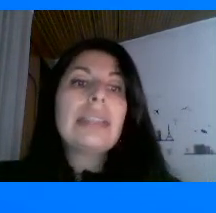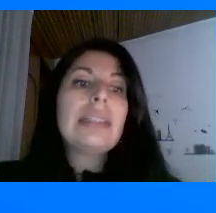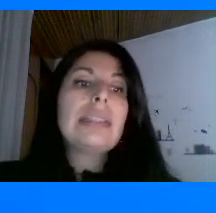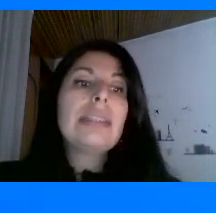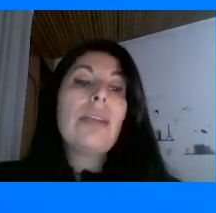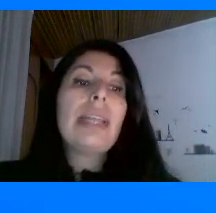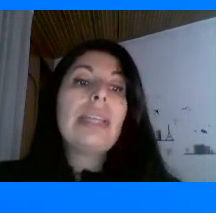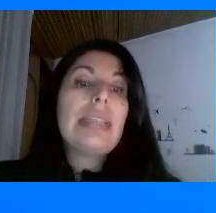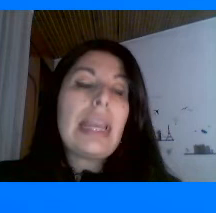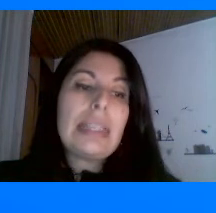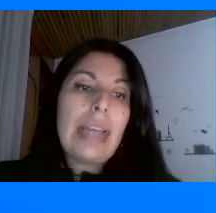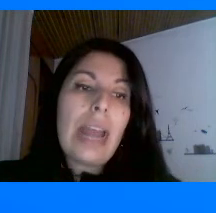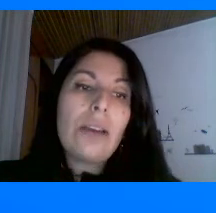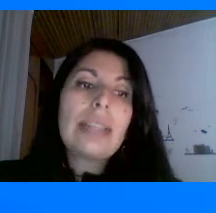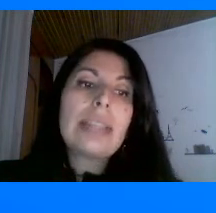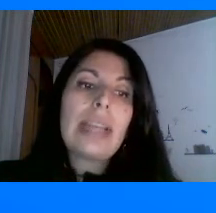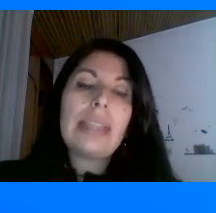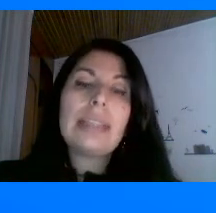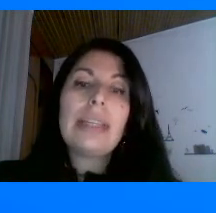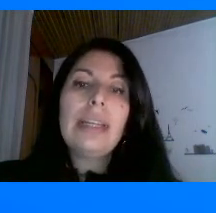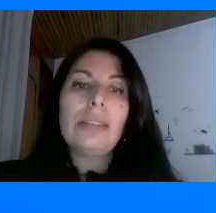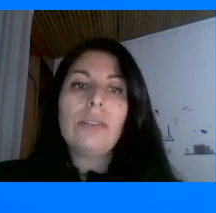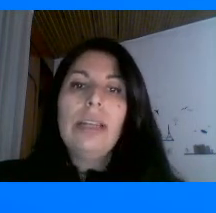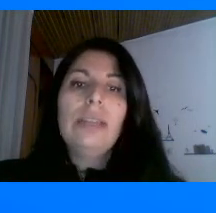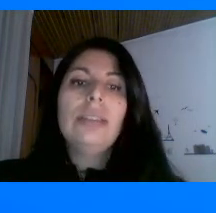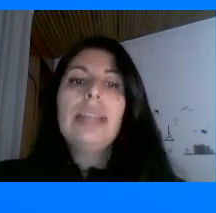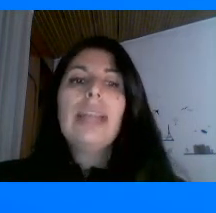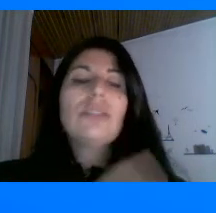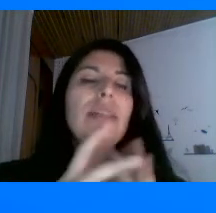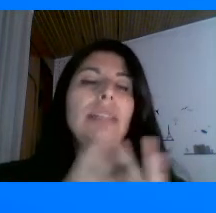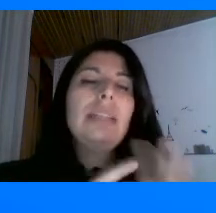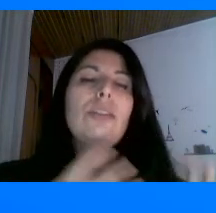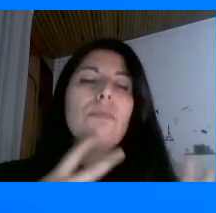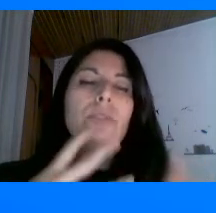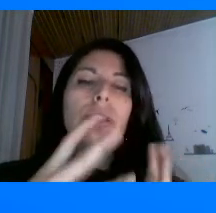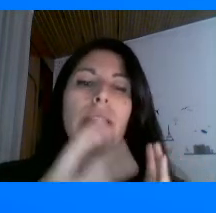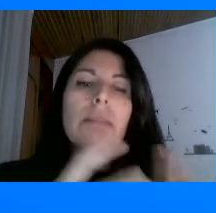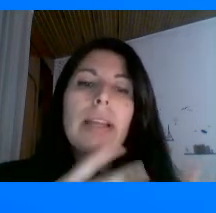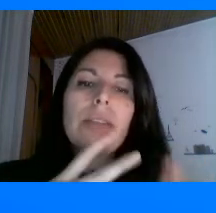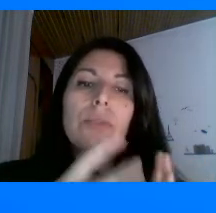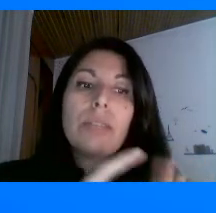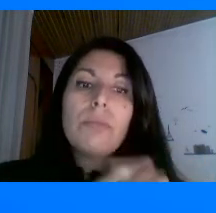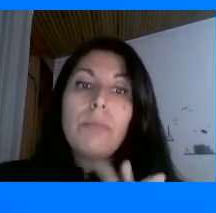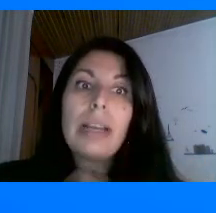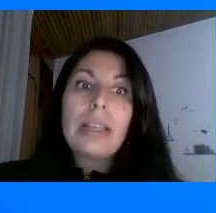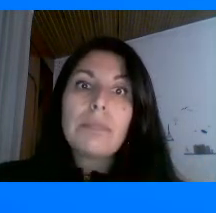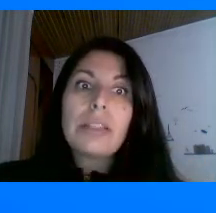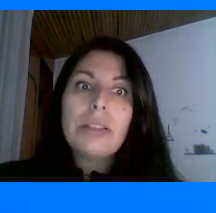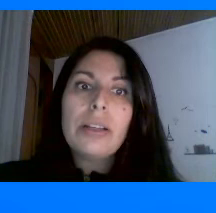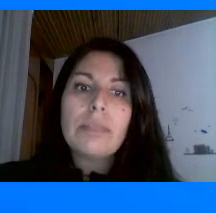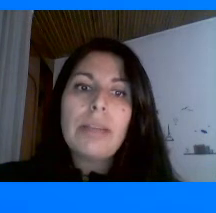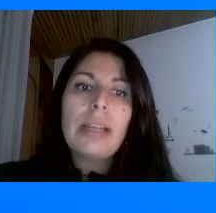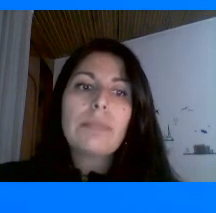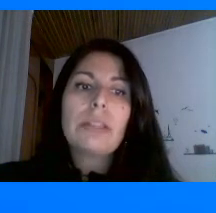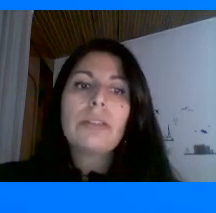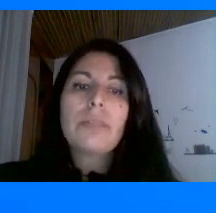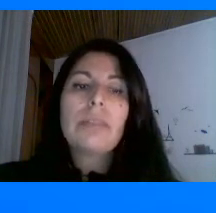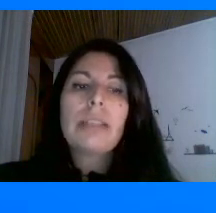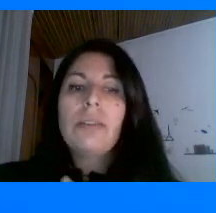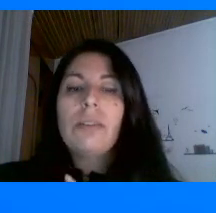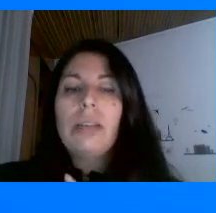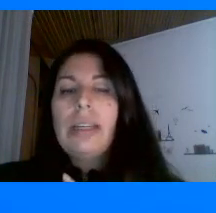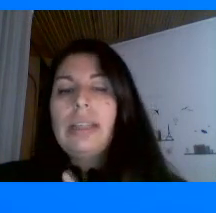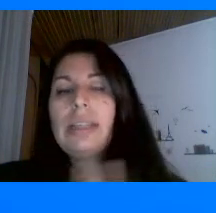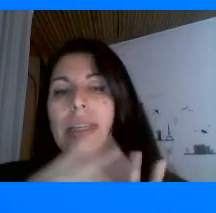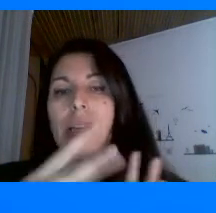46 Se crearon Las tarjetas De crédito Entonces Eso facilitó Mucho El tema Del turismo Para las personas Para las personas